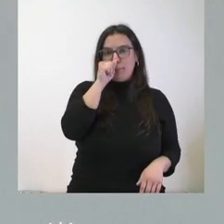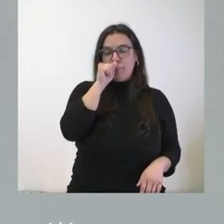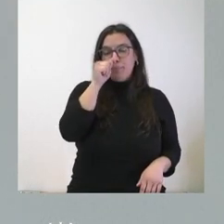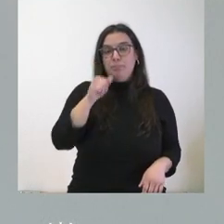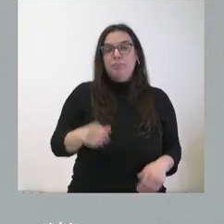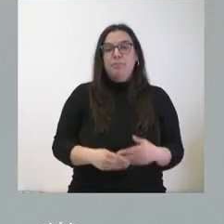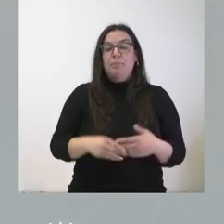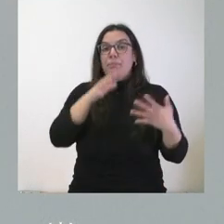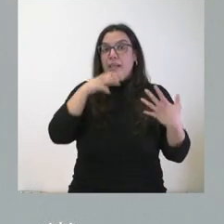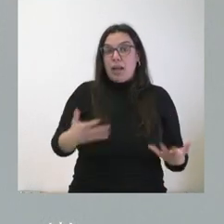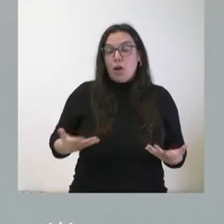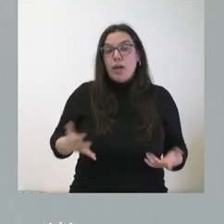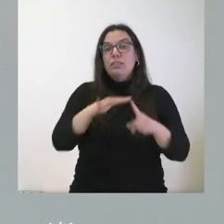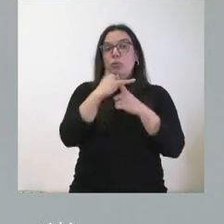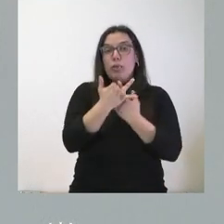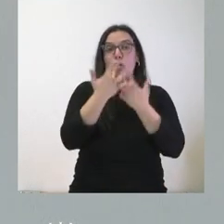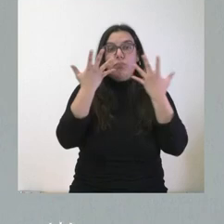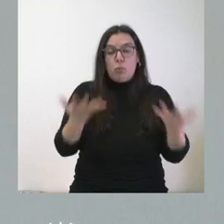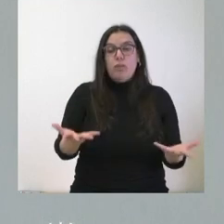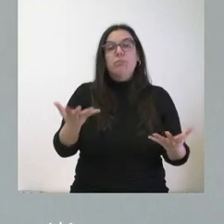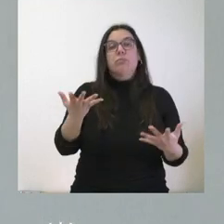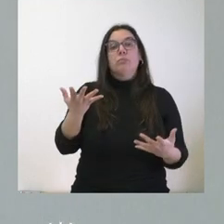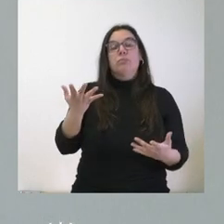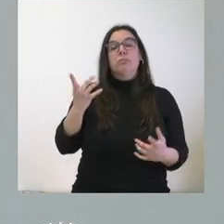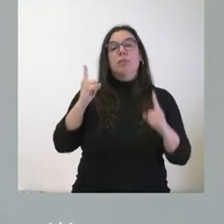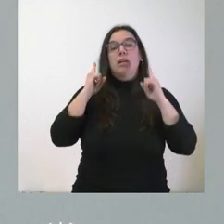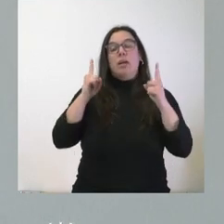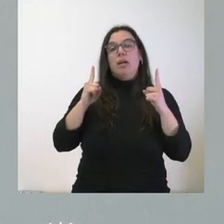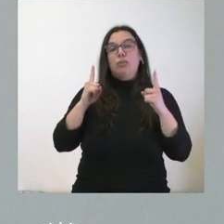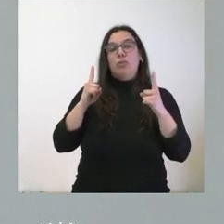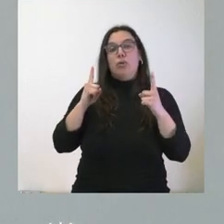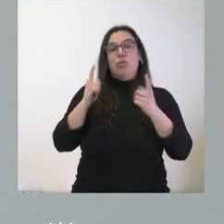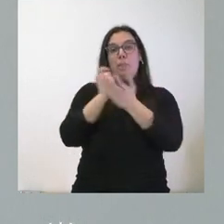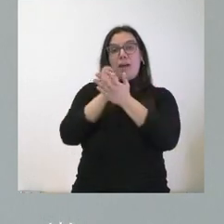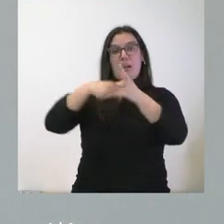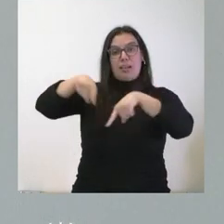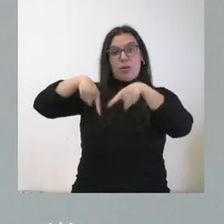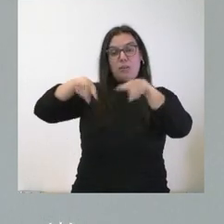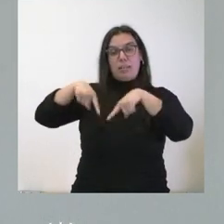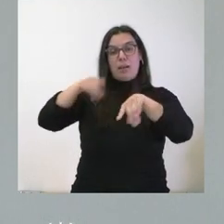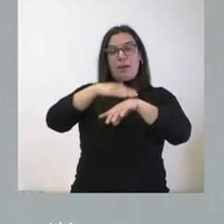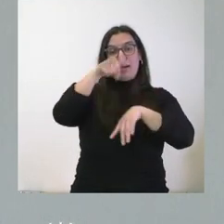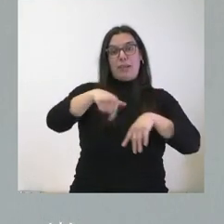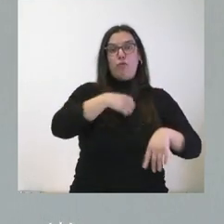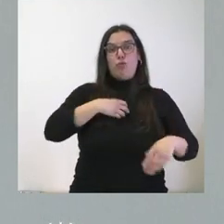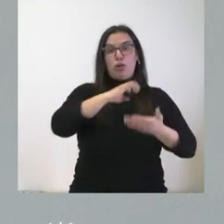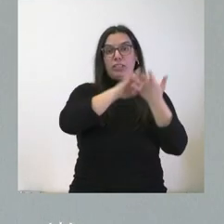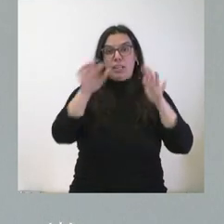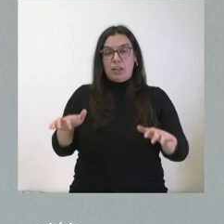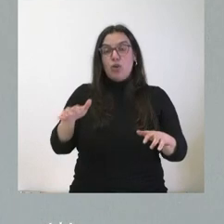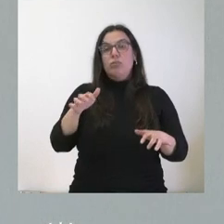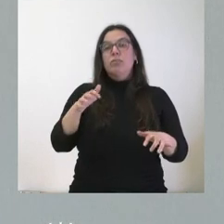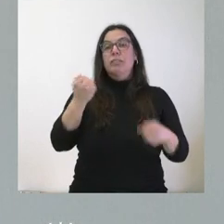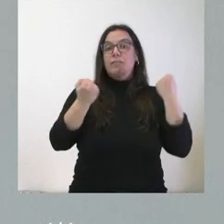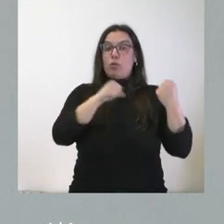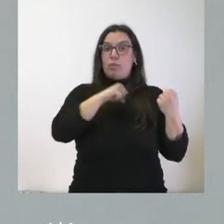Hoy por hoy, la situación es, como les digo, en el caso de estas indemnizaciones por razón de servicio para la comunidad de Castilla y León por un empleado público al